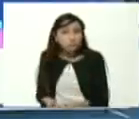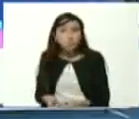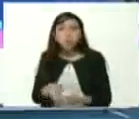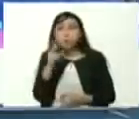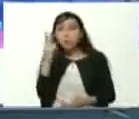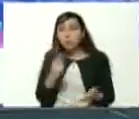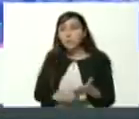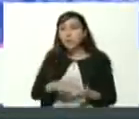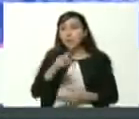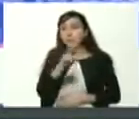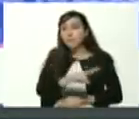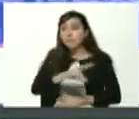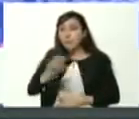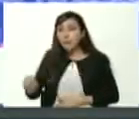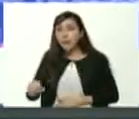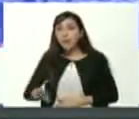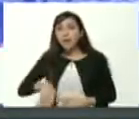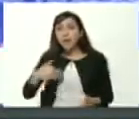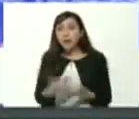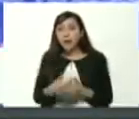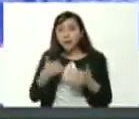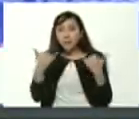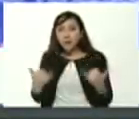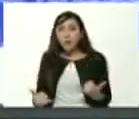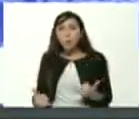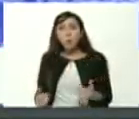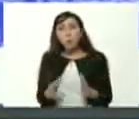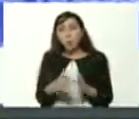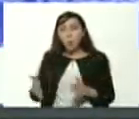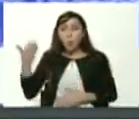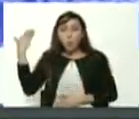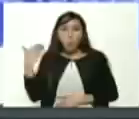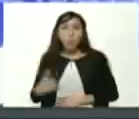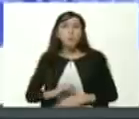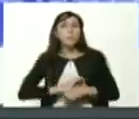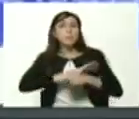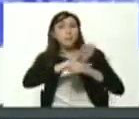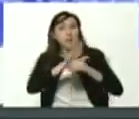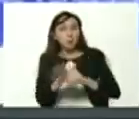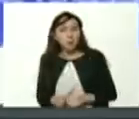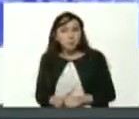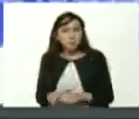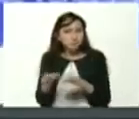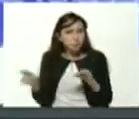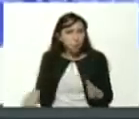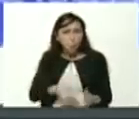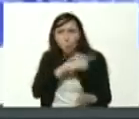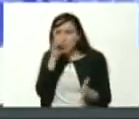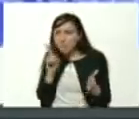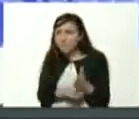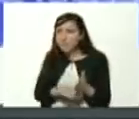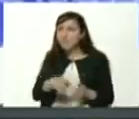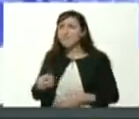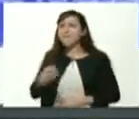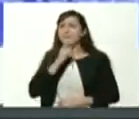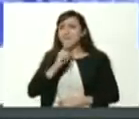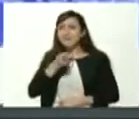ha sido un año escolar completamente en pandemia nada fácil